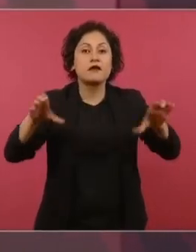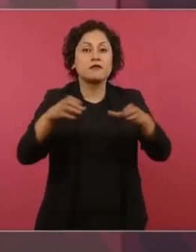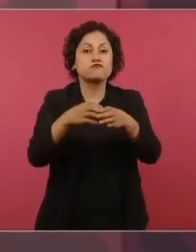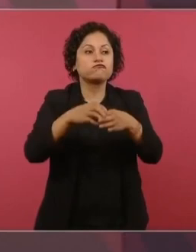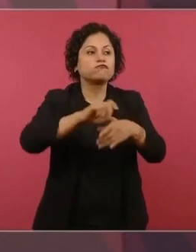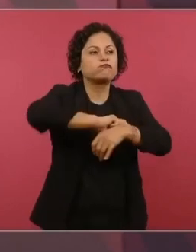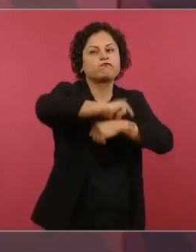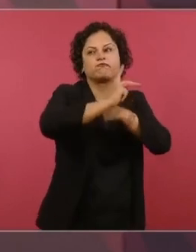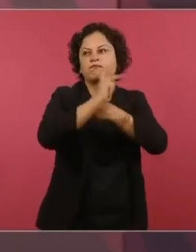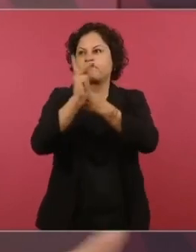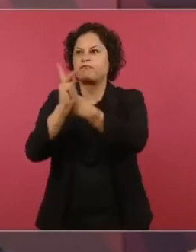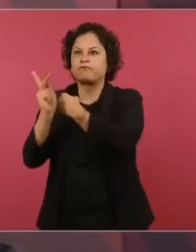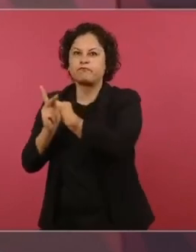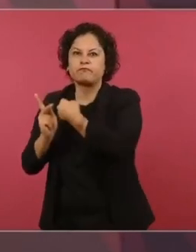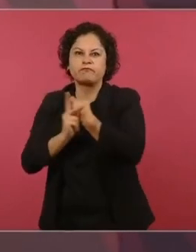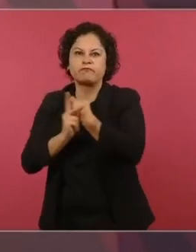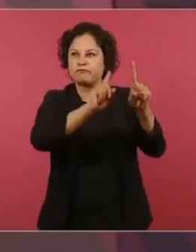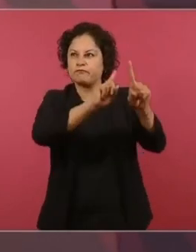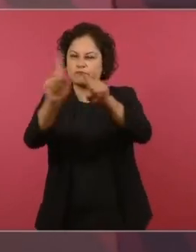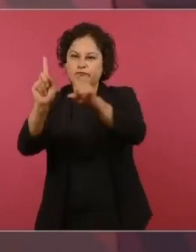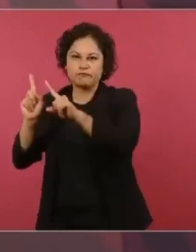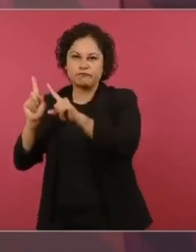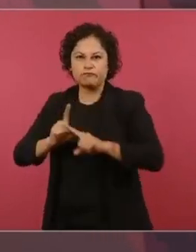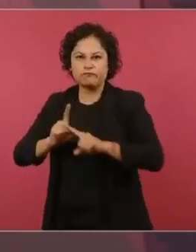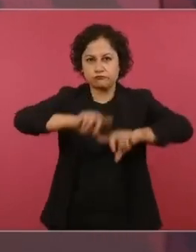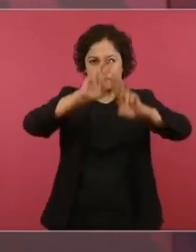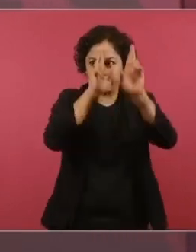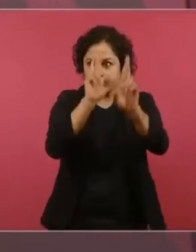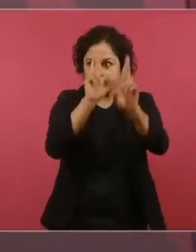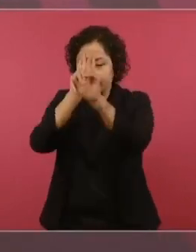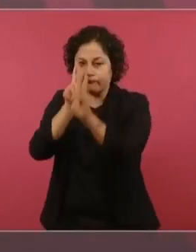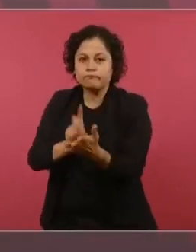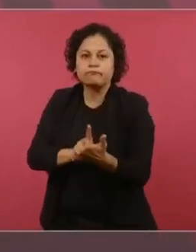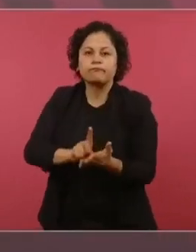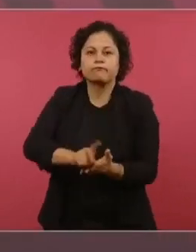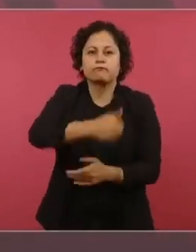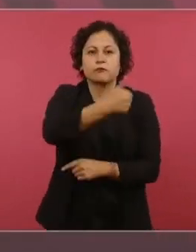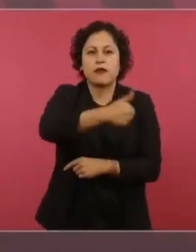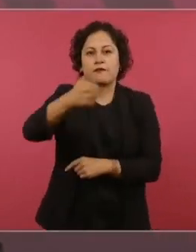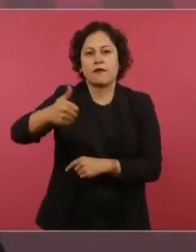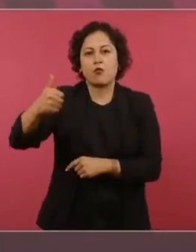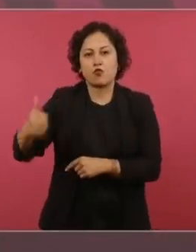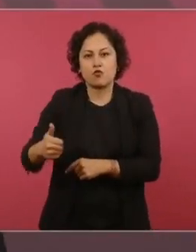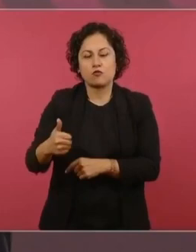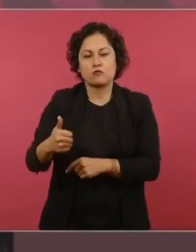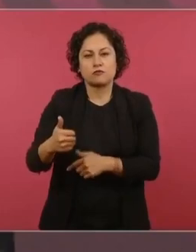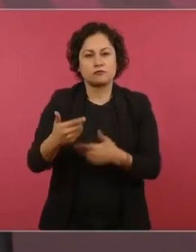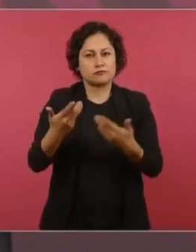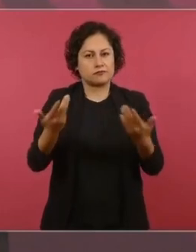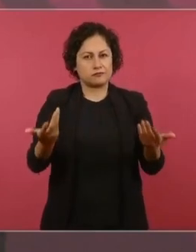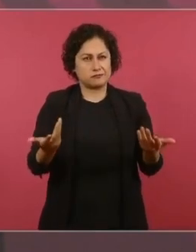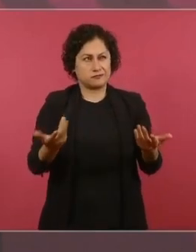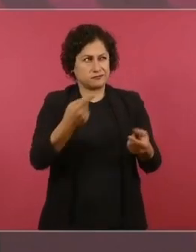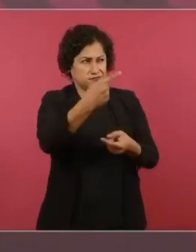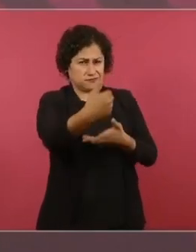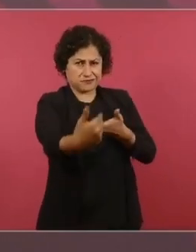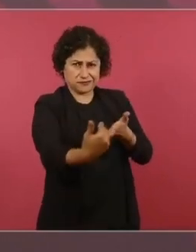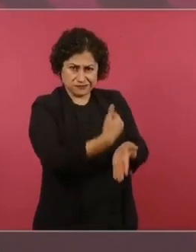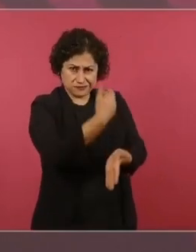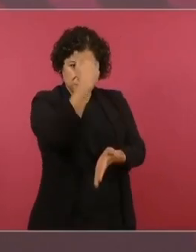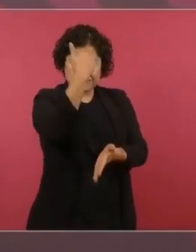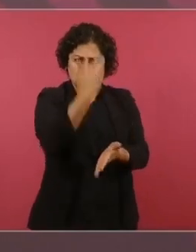Y ayer hablaba yo de cómo nosotros somos respetuosos,